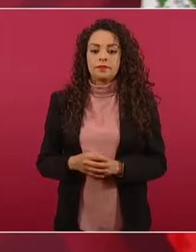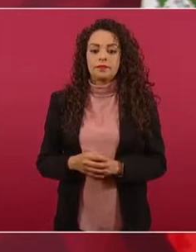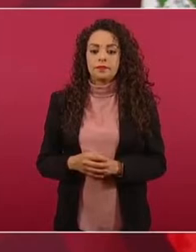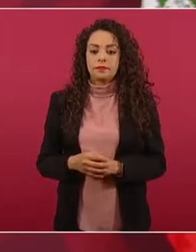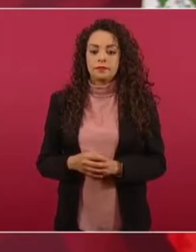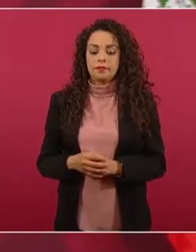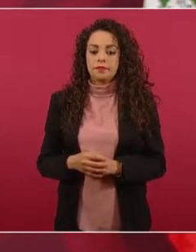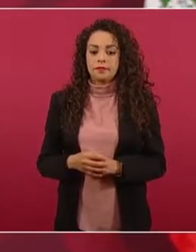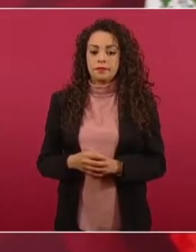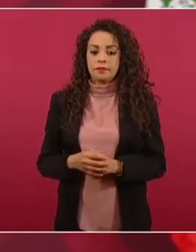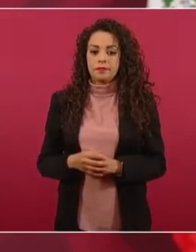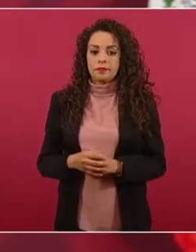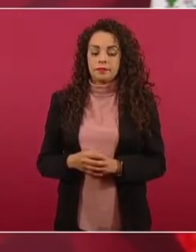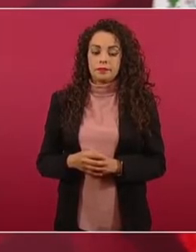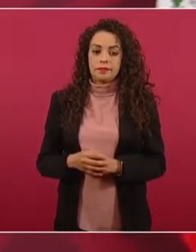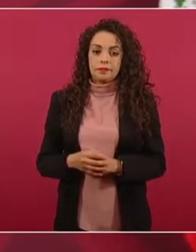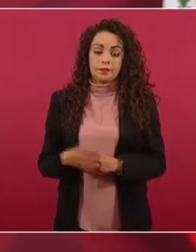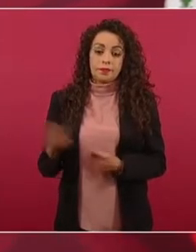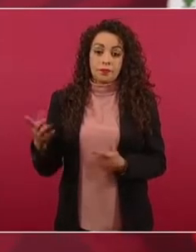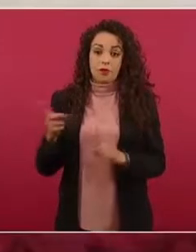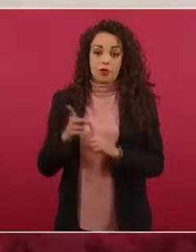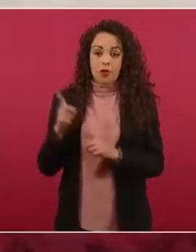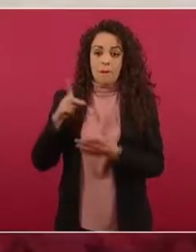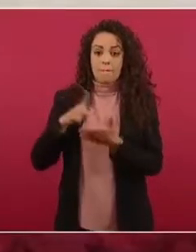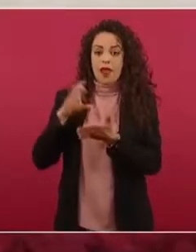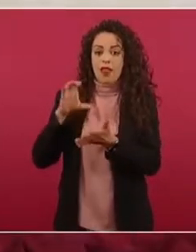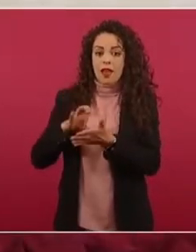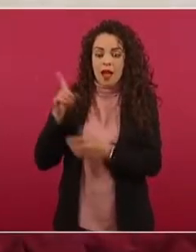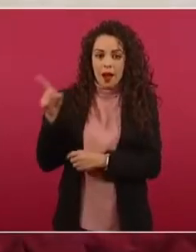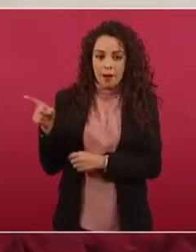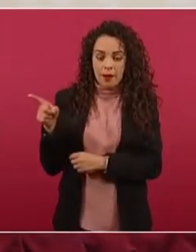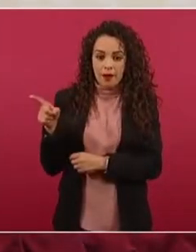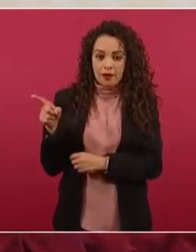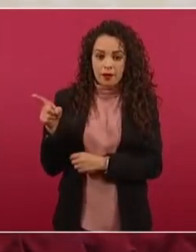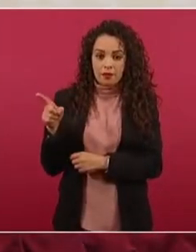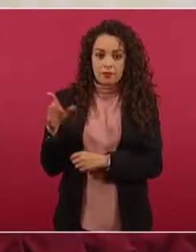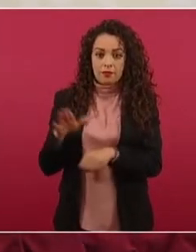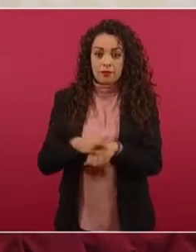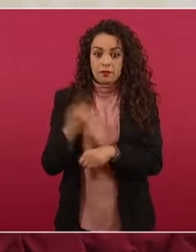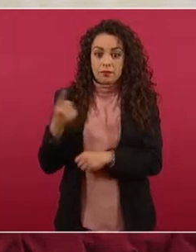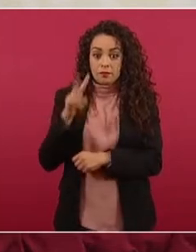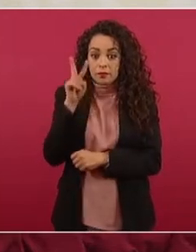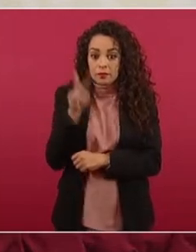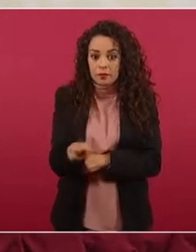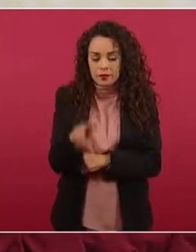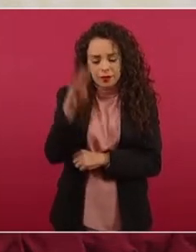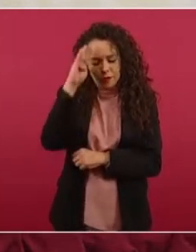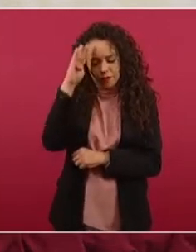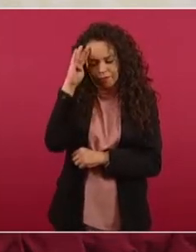pues un nivel de catástrofe